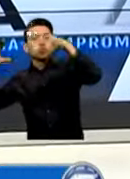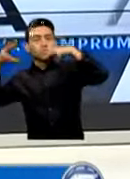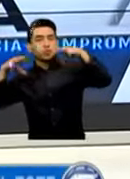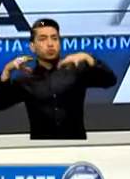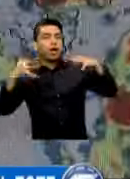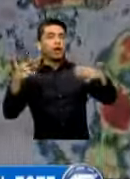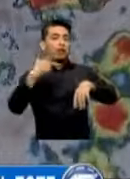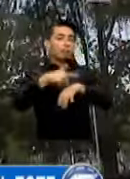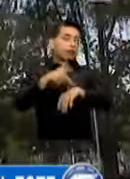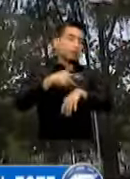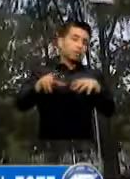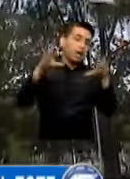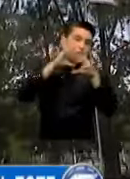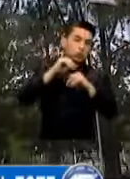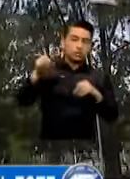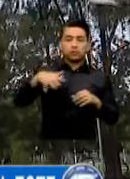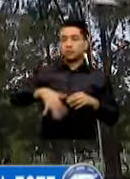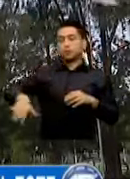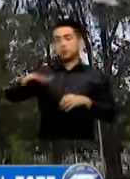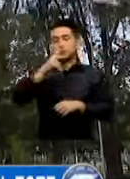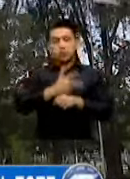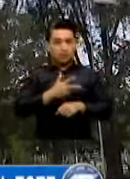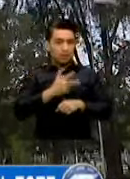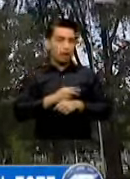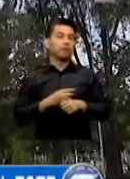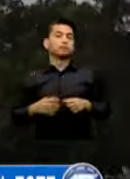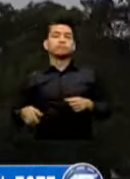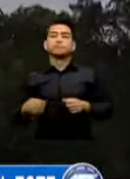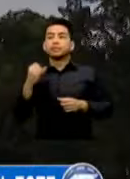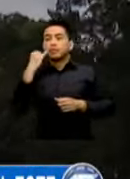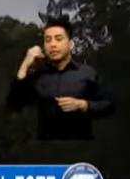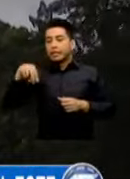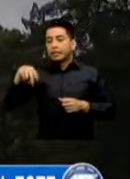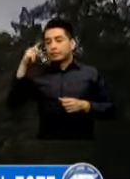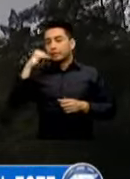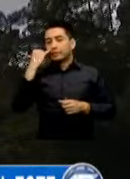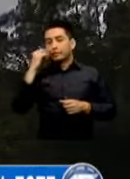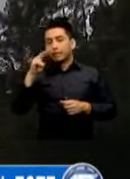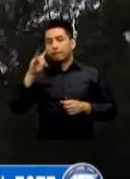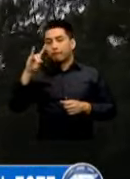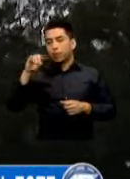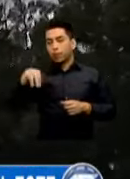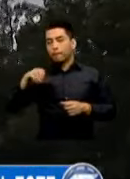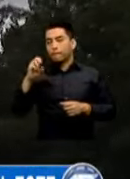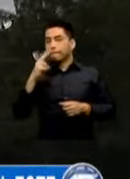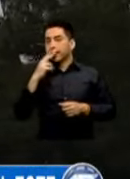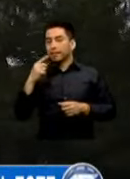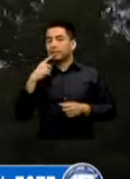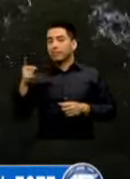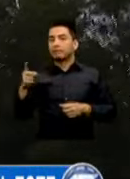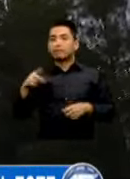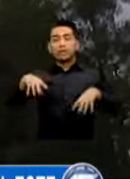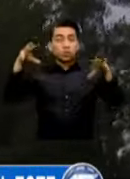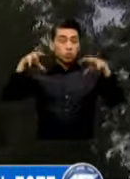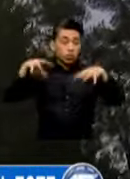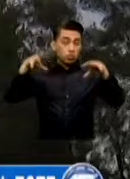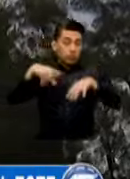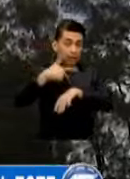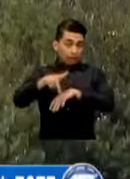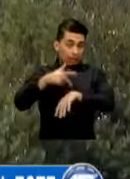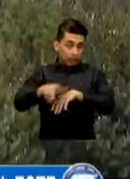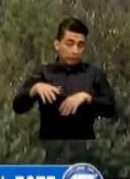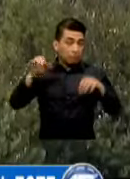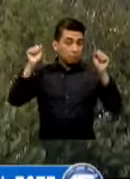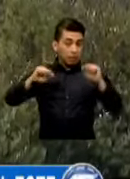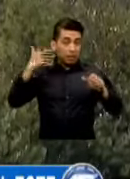El Incibú Me Informó Que Desde El Lunes Se Percibirá Un Clima Lluvioso Por La Tarde Con Probabilidad De Caída De Granizo En Áreas